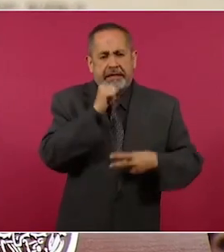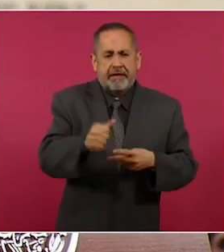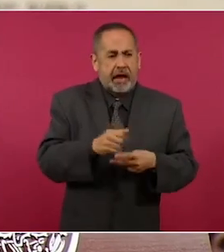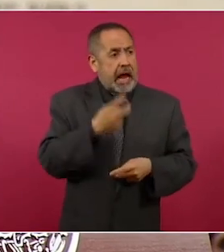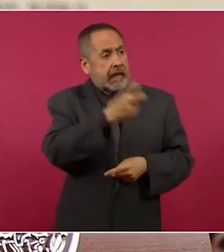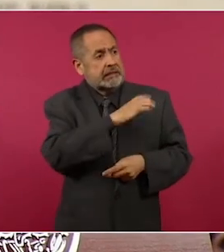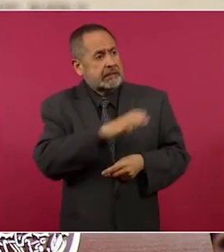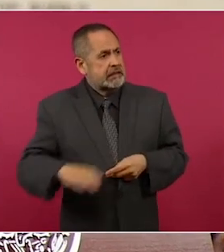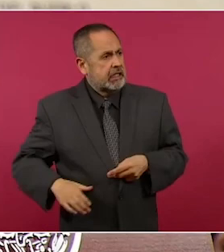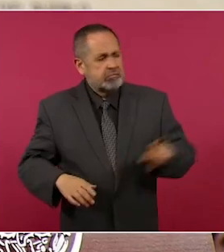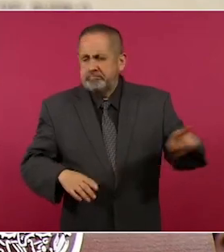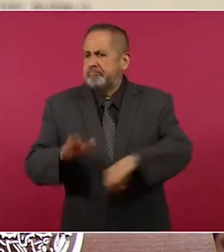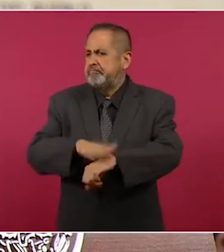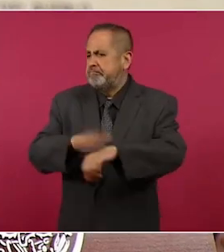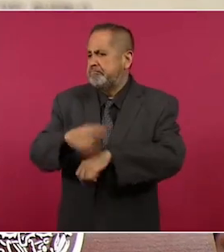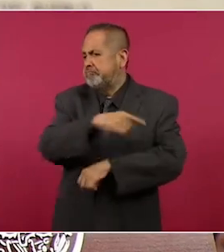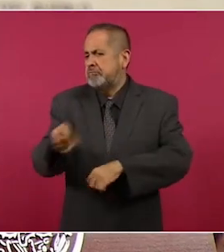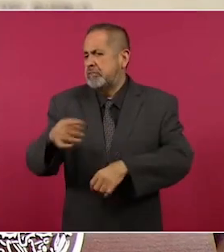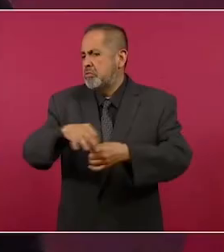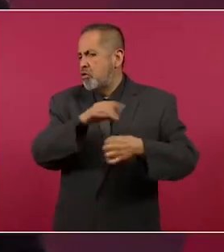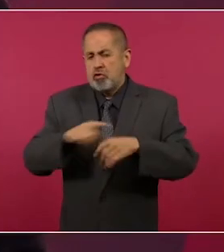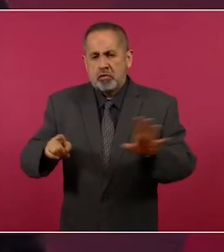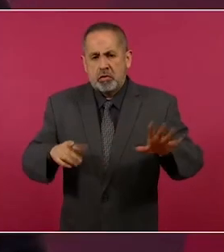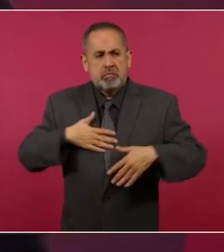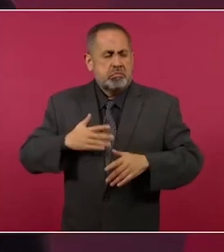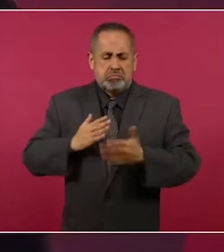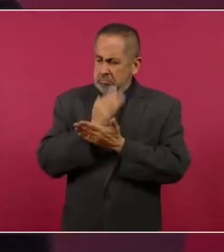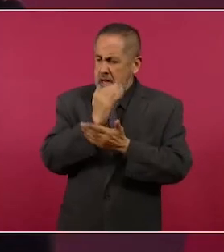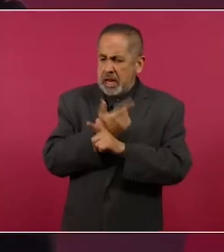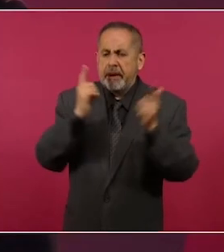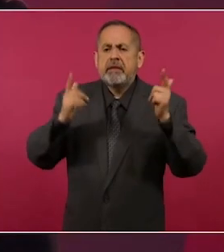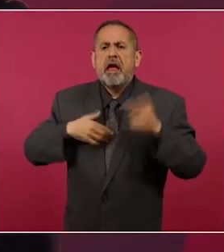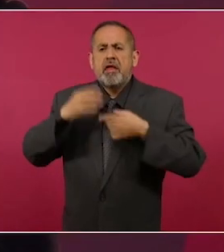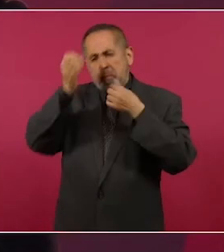esos candidatos en ejercicio de nuestras libertades.